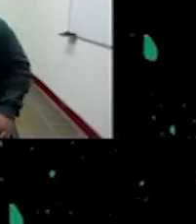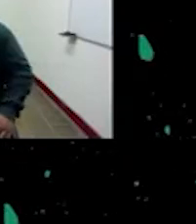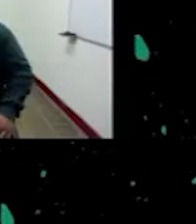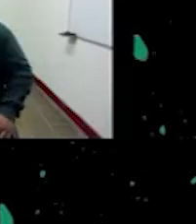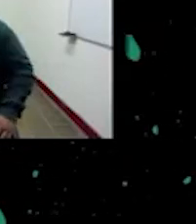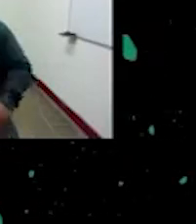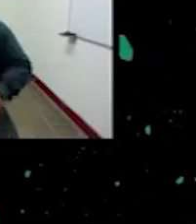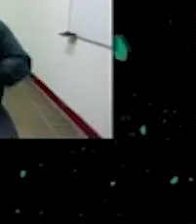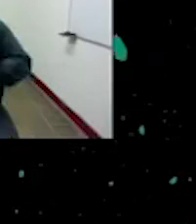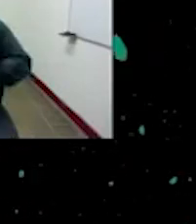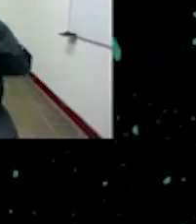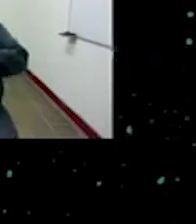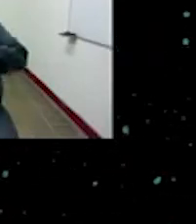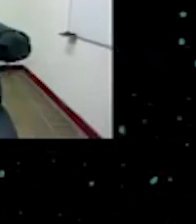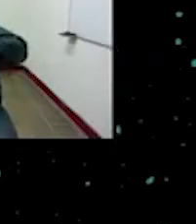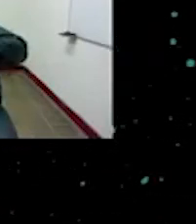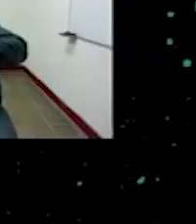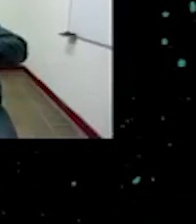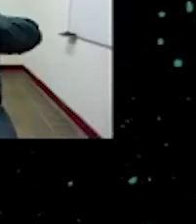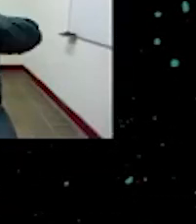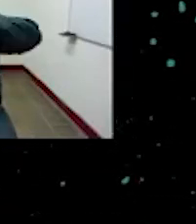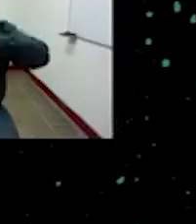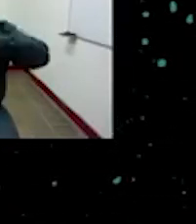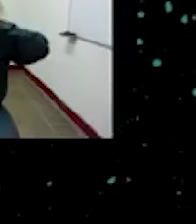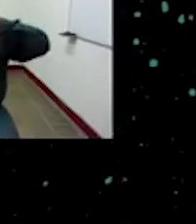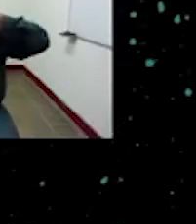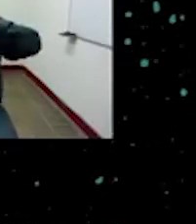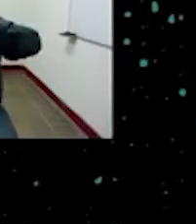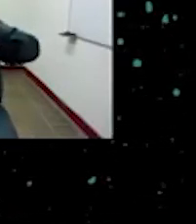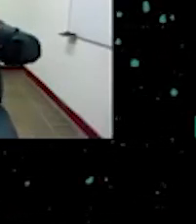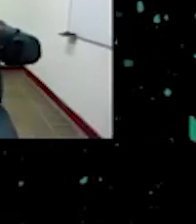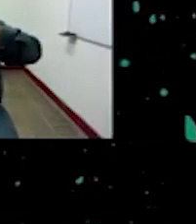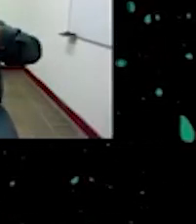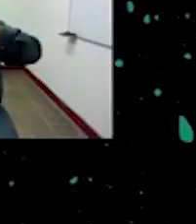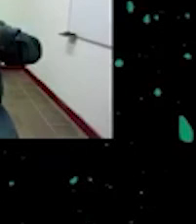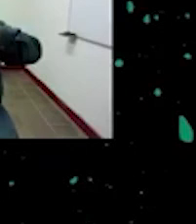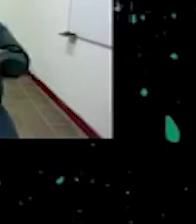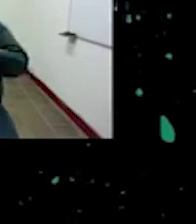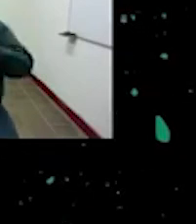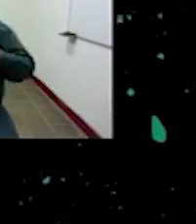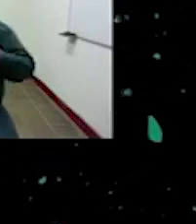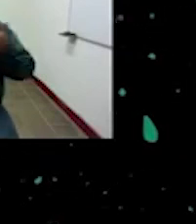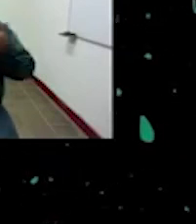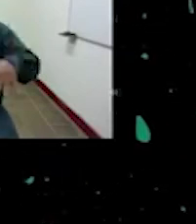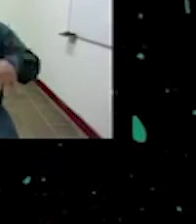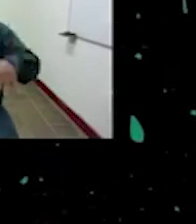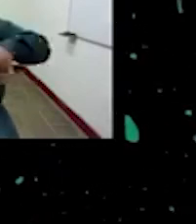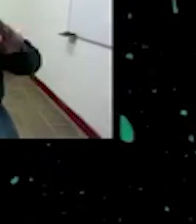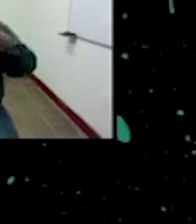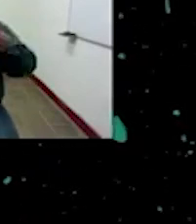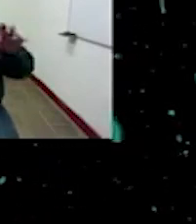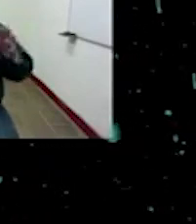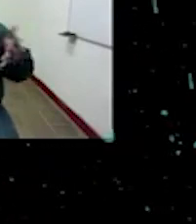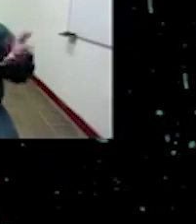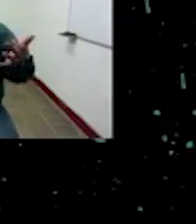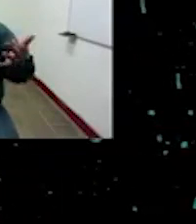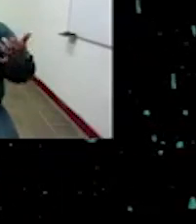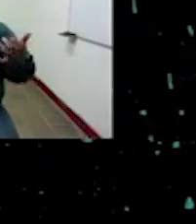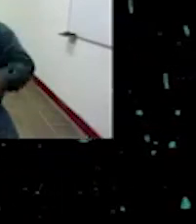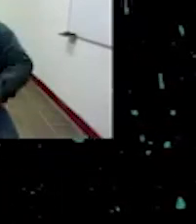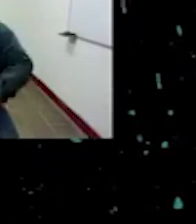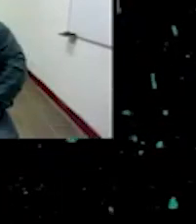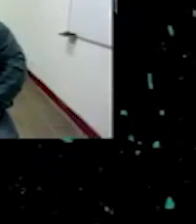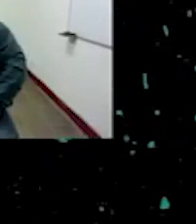dentro de Colombia y por eso es que a veces también se hace un poco complejo el tema de de